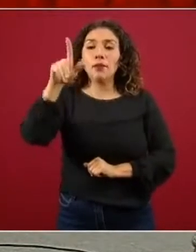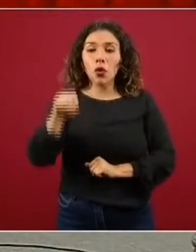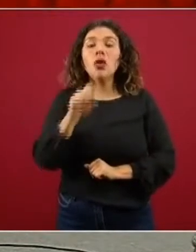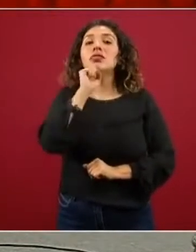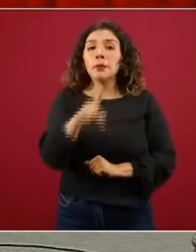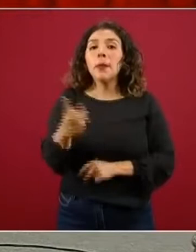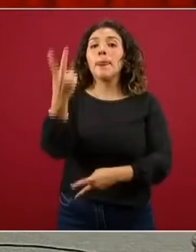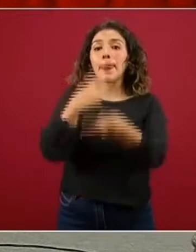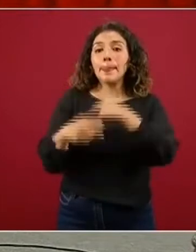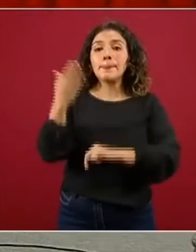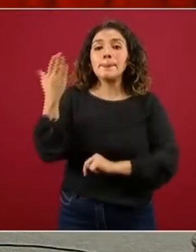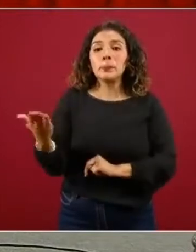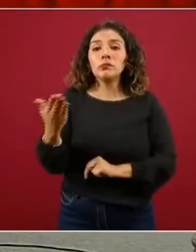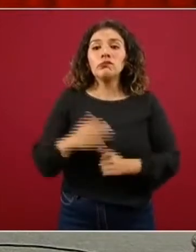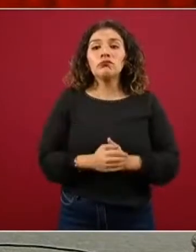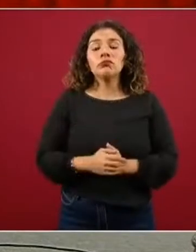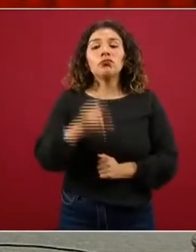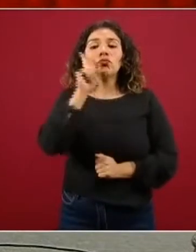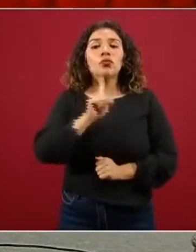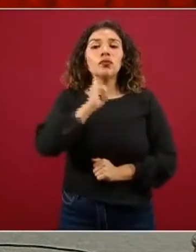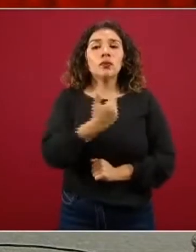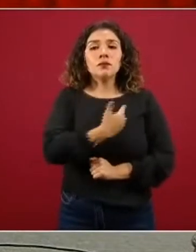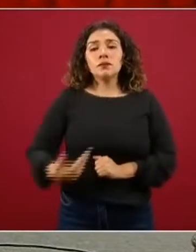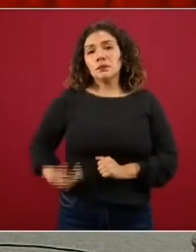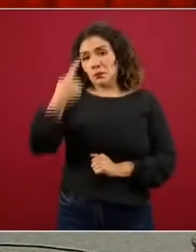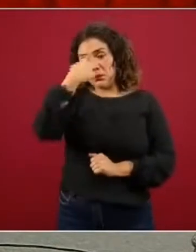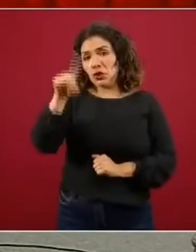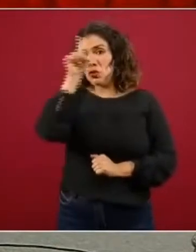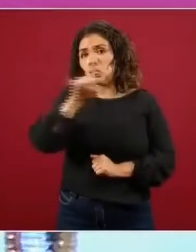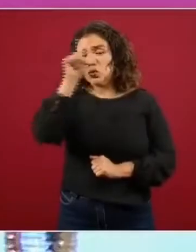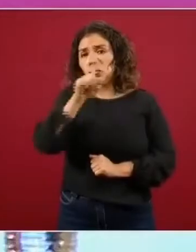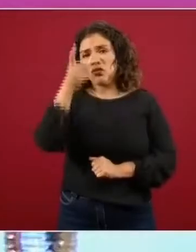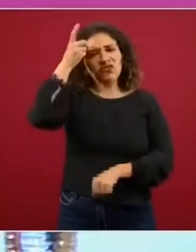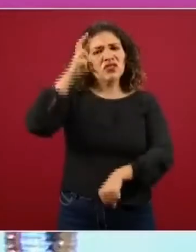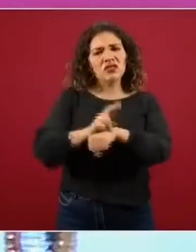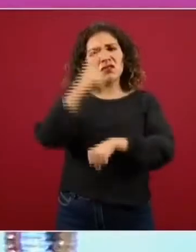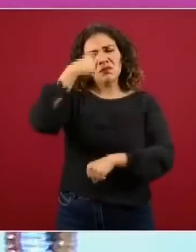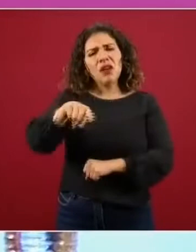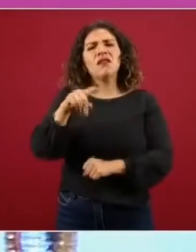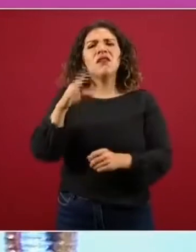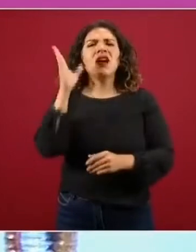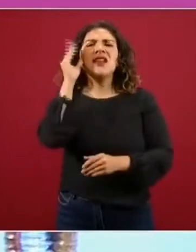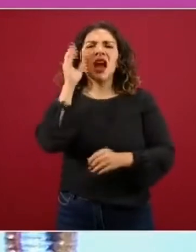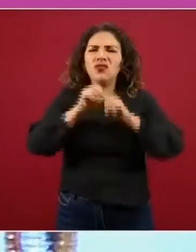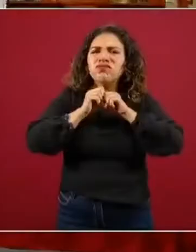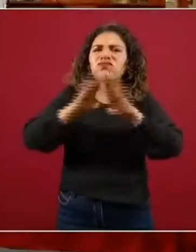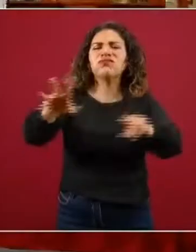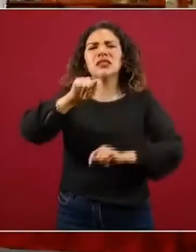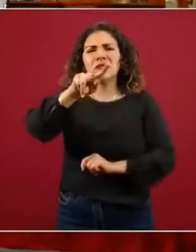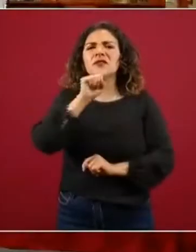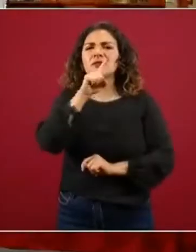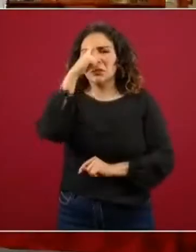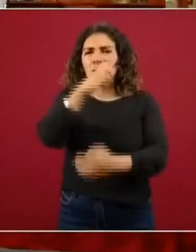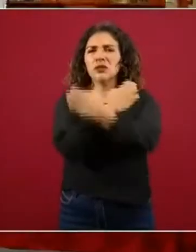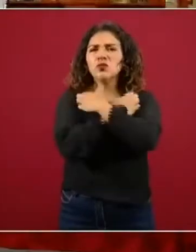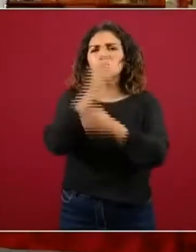nos acompaña la presidenta del Consejo Directivo de la Red de Radiodifusoras y Televisoras